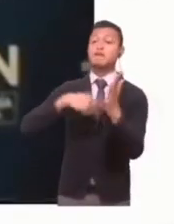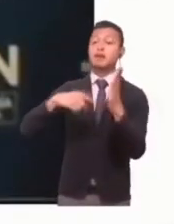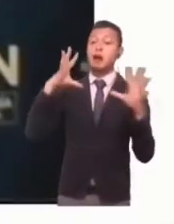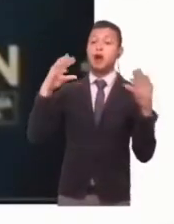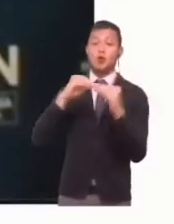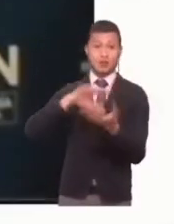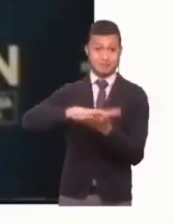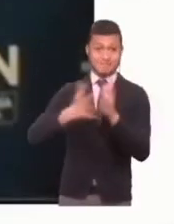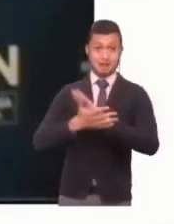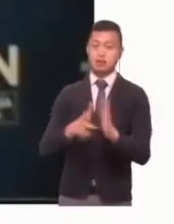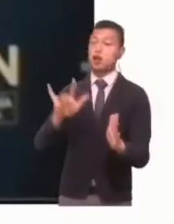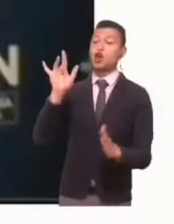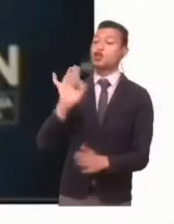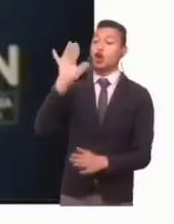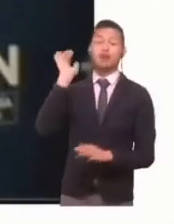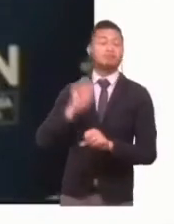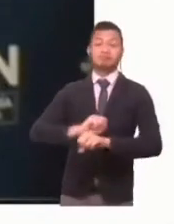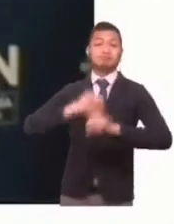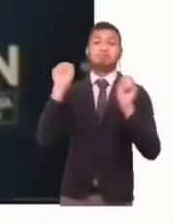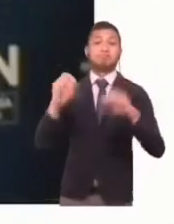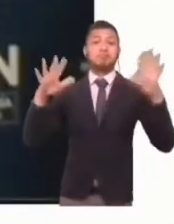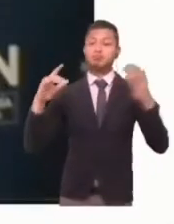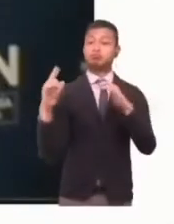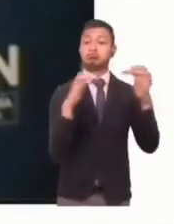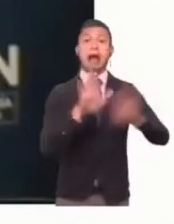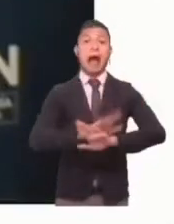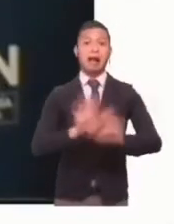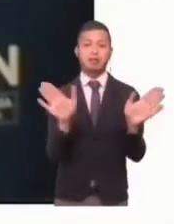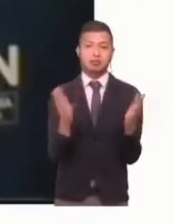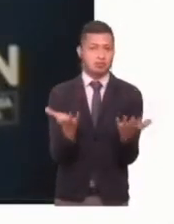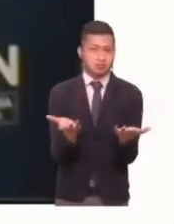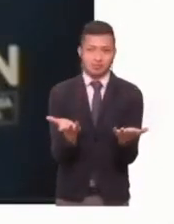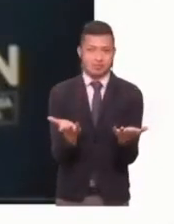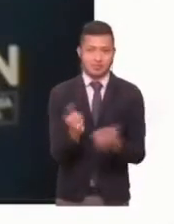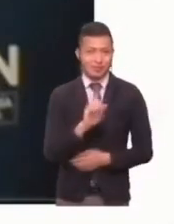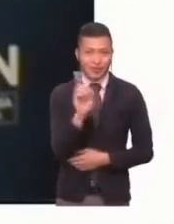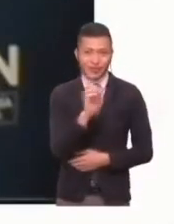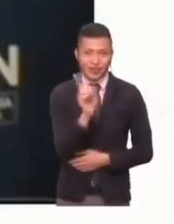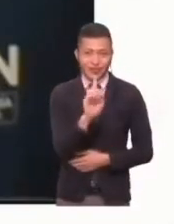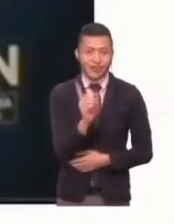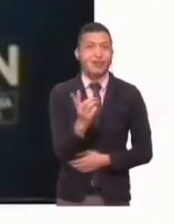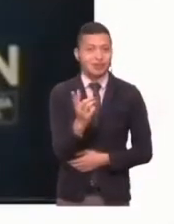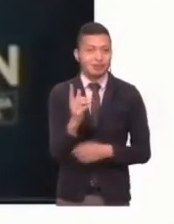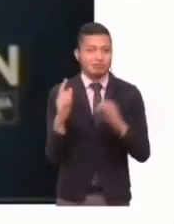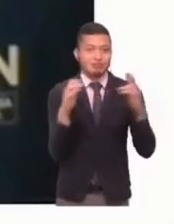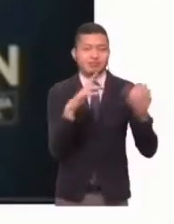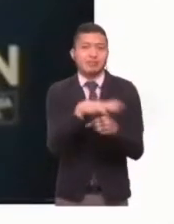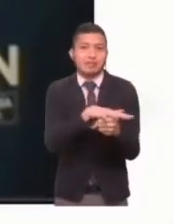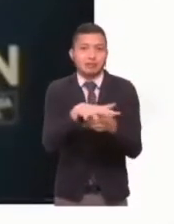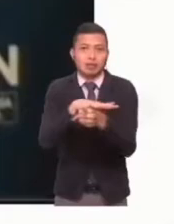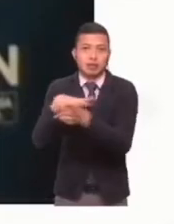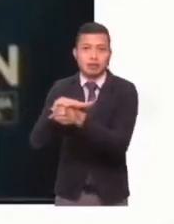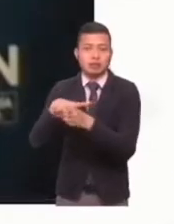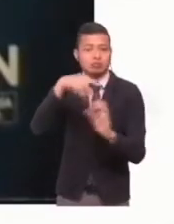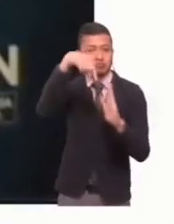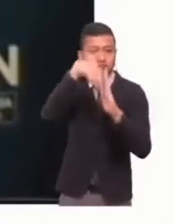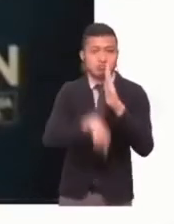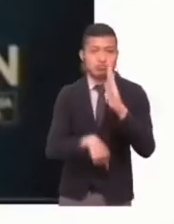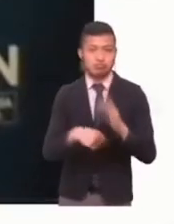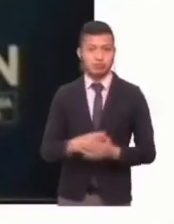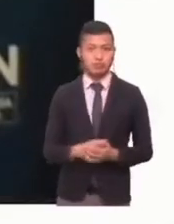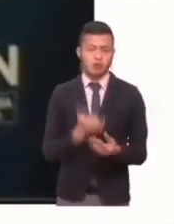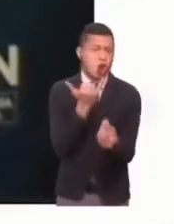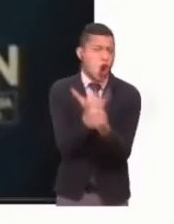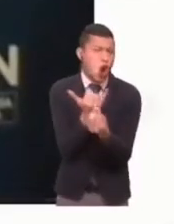acuerdo, se acababa el conflicto, pues ha sido parte de la premisa mayor de todo lo que ha venido sucediendo. Para ir concretamente a la